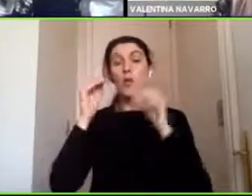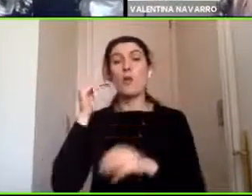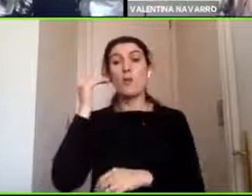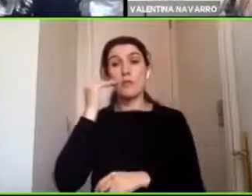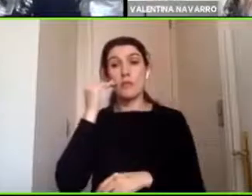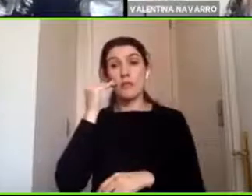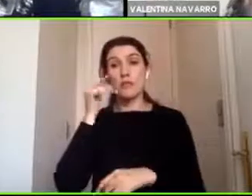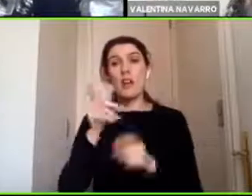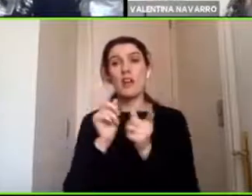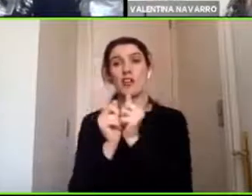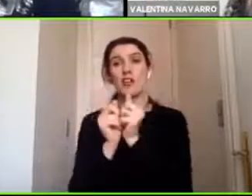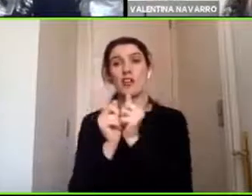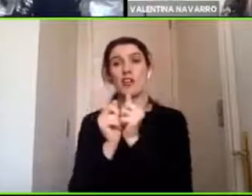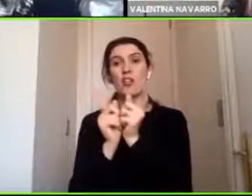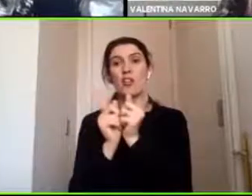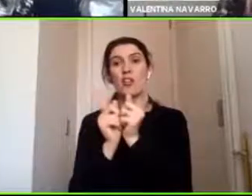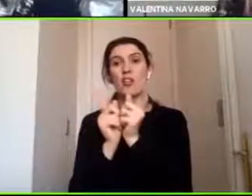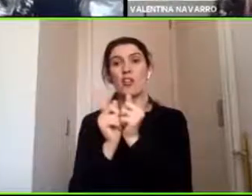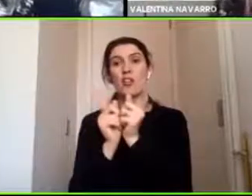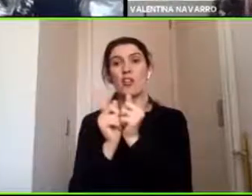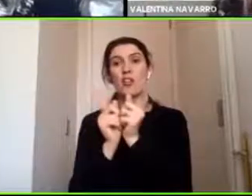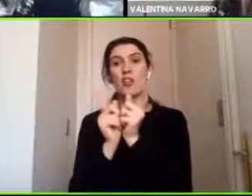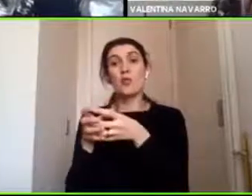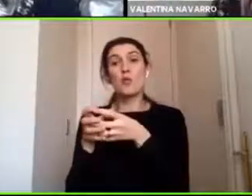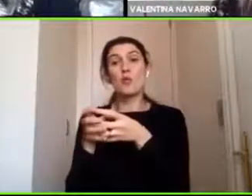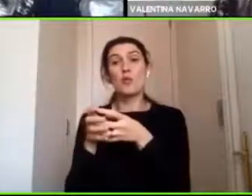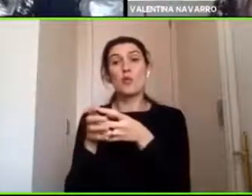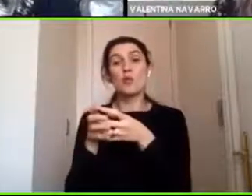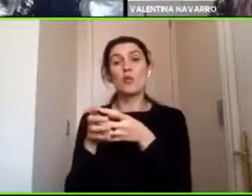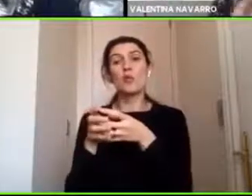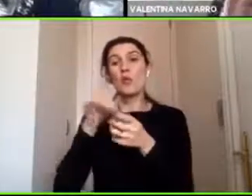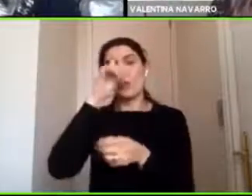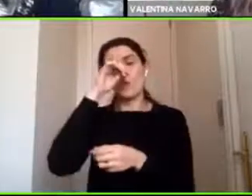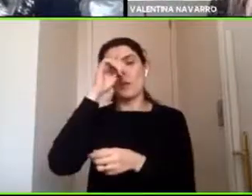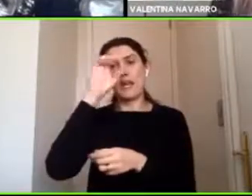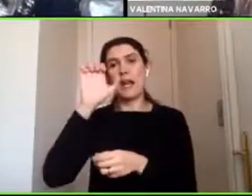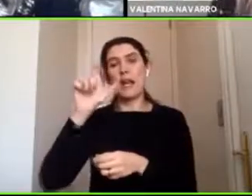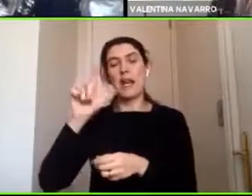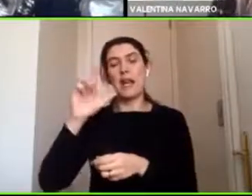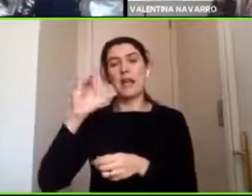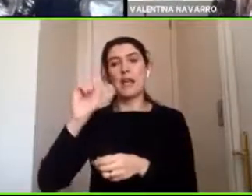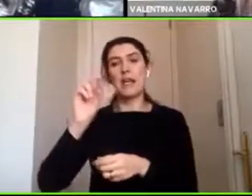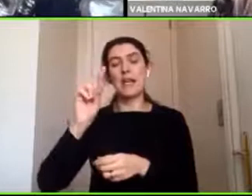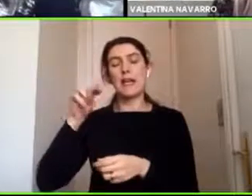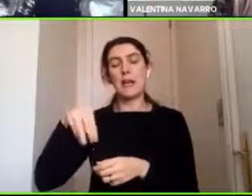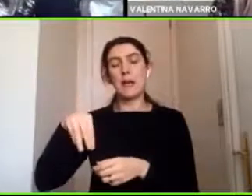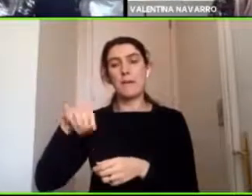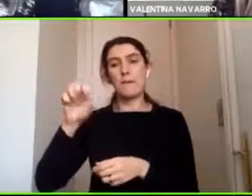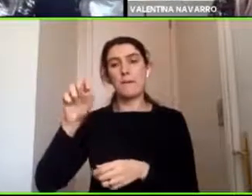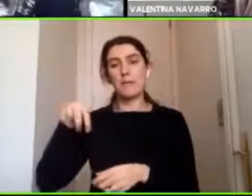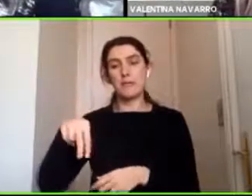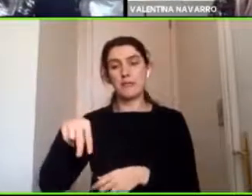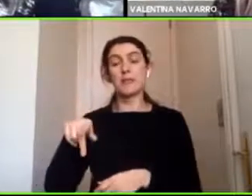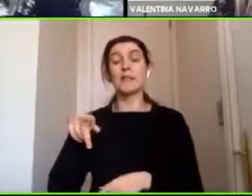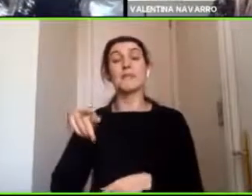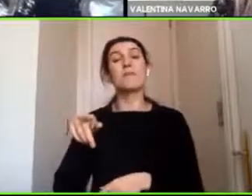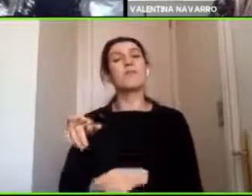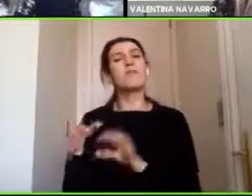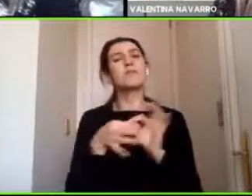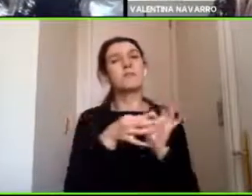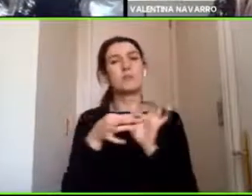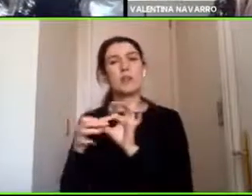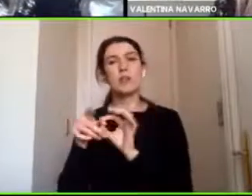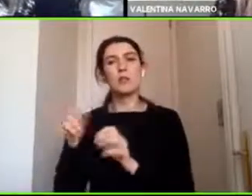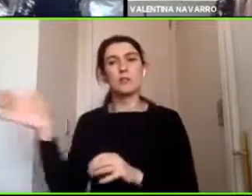neuropediatría del hospital El Carmen doctor Luis Valentín Ferrada y precisamente asociado a lo que tú estabas mencionando Ingrid